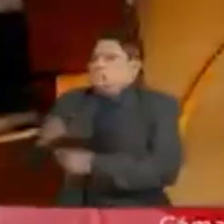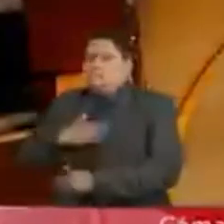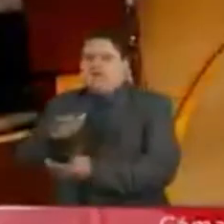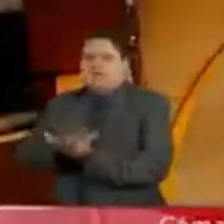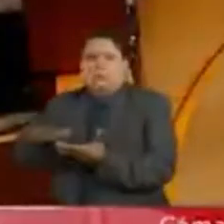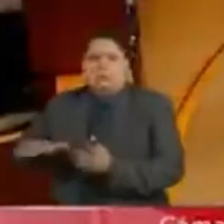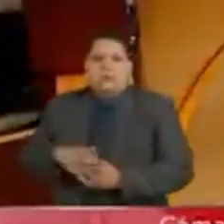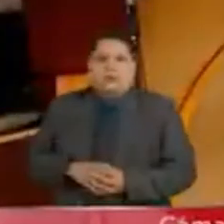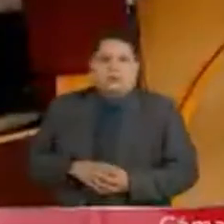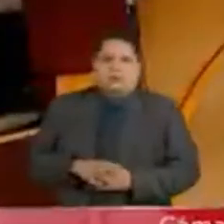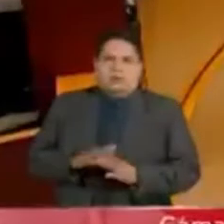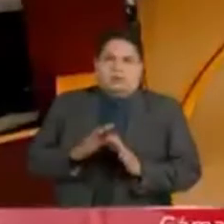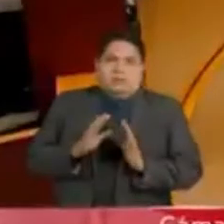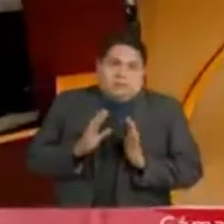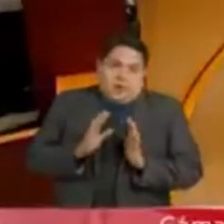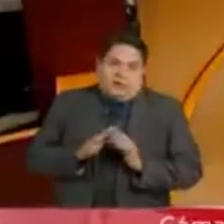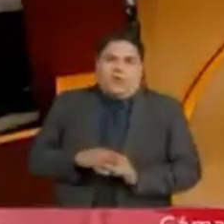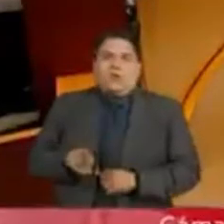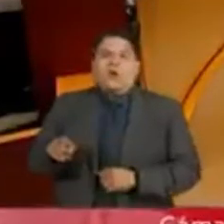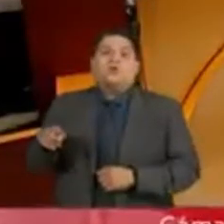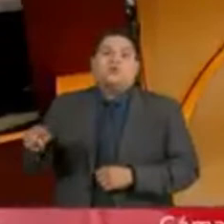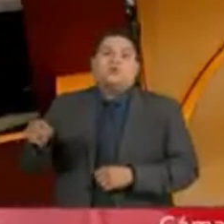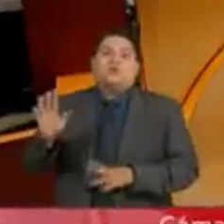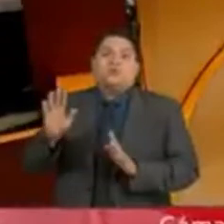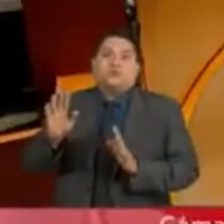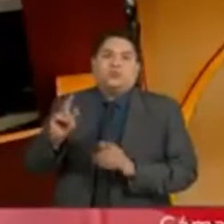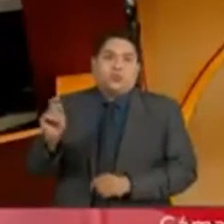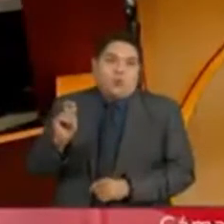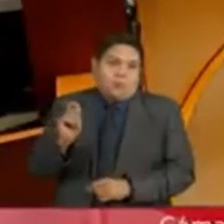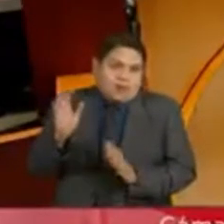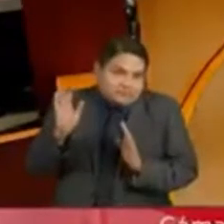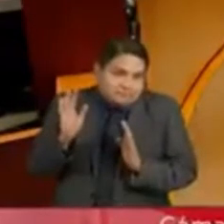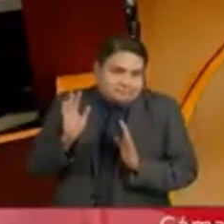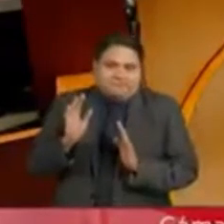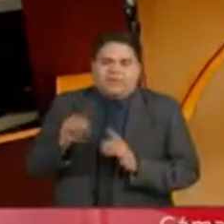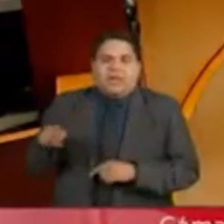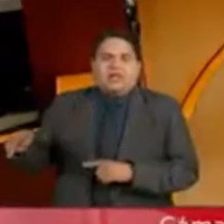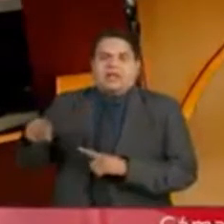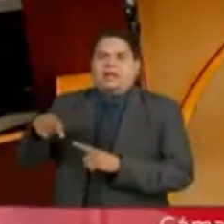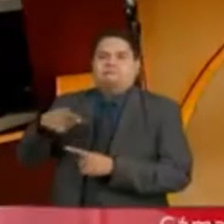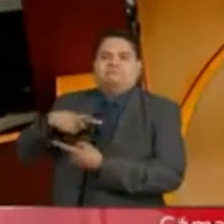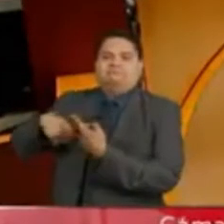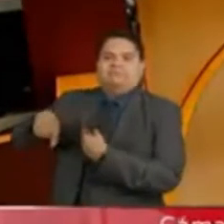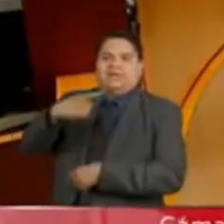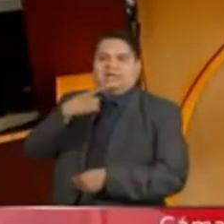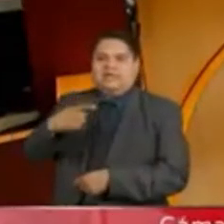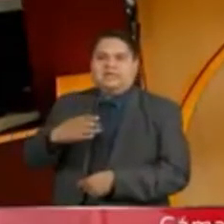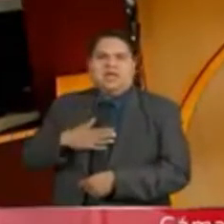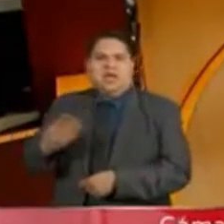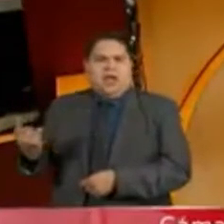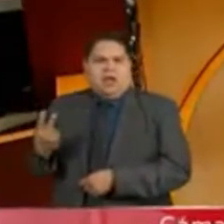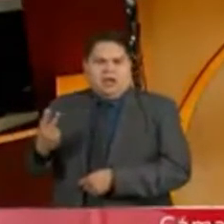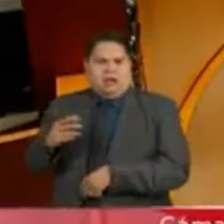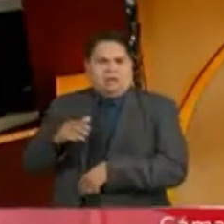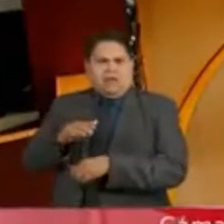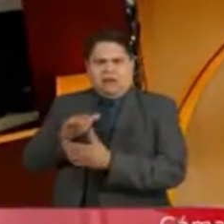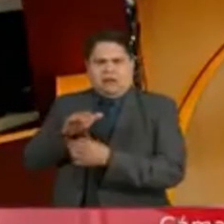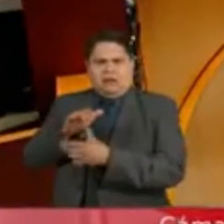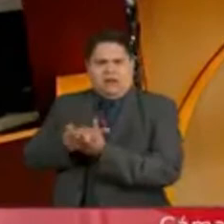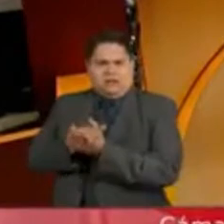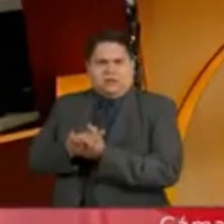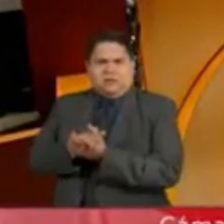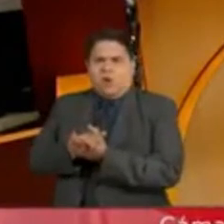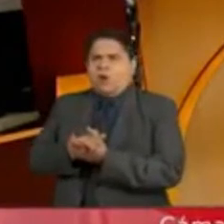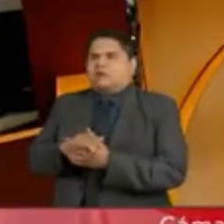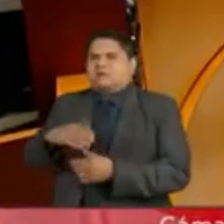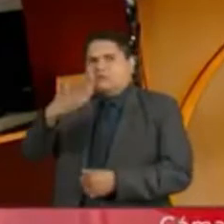esposa, bueno, no de la esposa, de la pareja sentimental, que por cierto le dio la vuelta para decir que no es su concubina porque está difícil